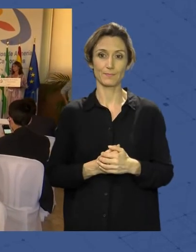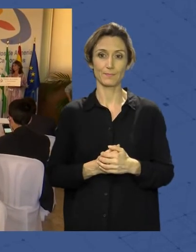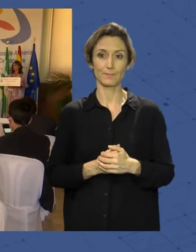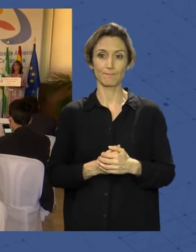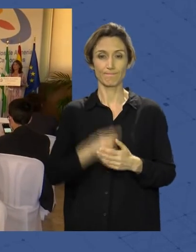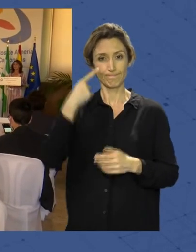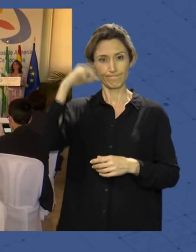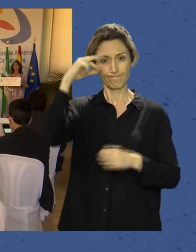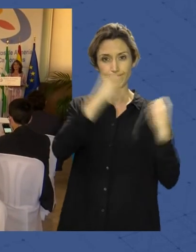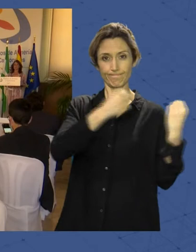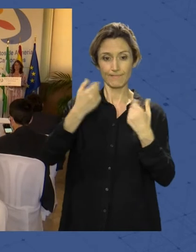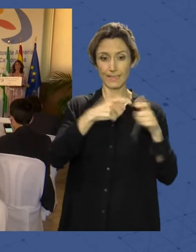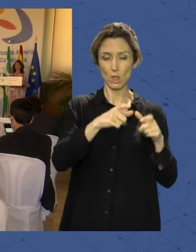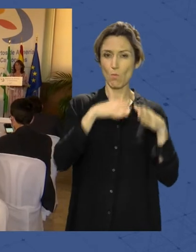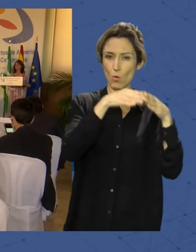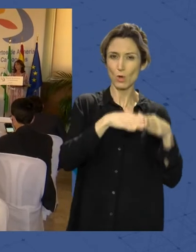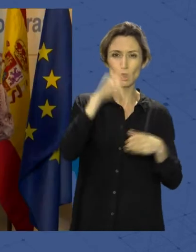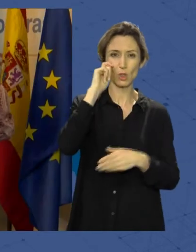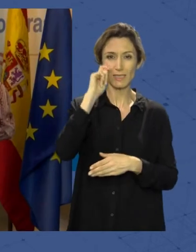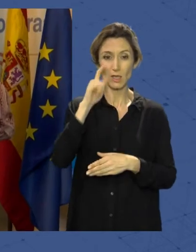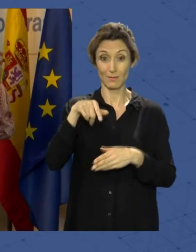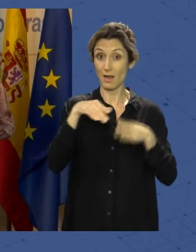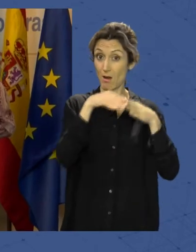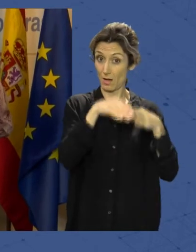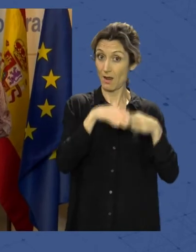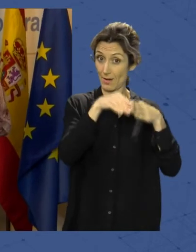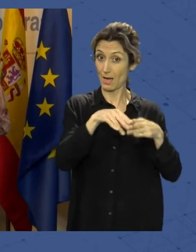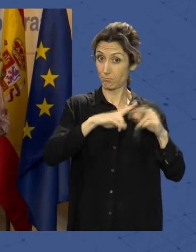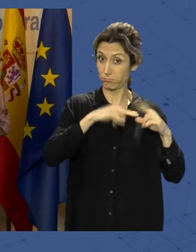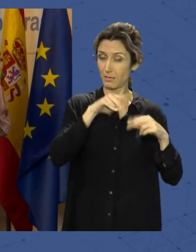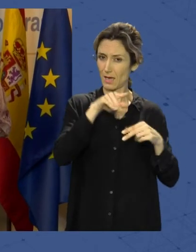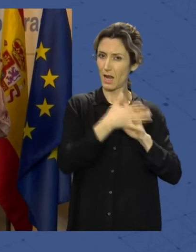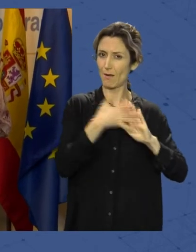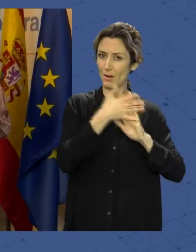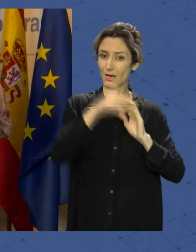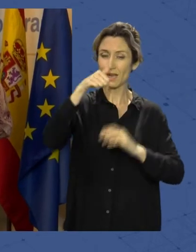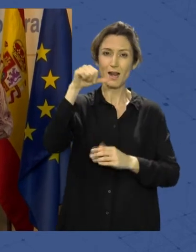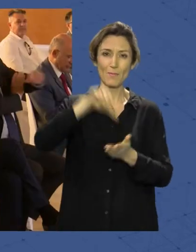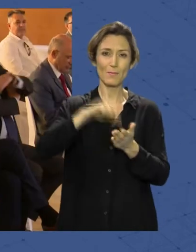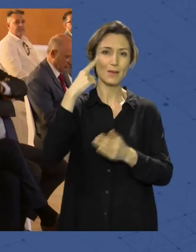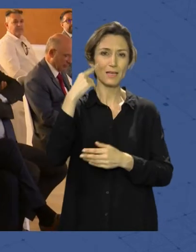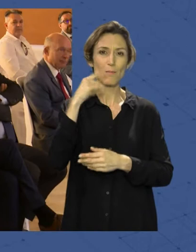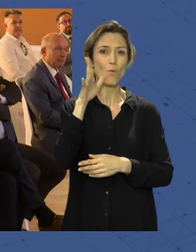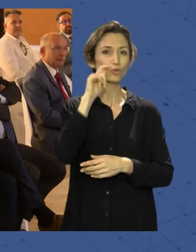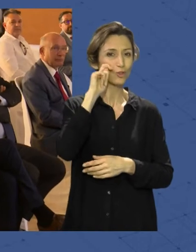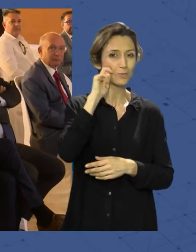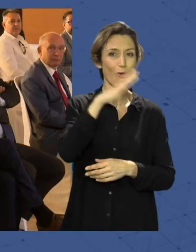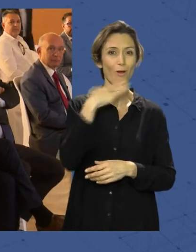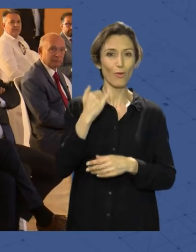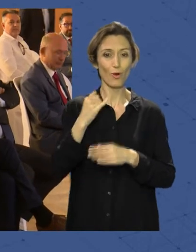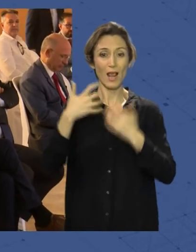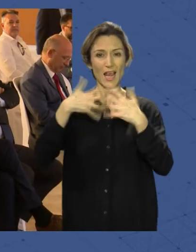Expertos en los sectores portuario, turístico y de las navieras han hablado en Almería sobre turismo azul, en la industria náutica y de cruceros,